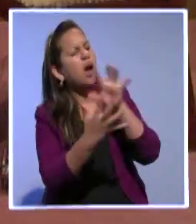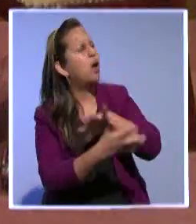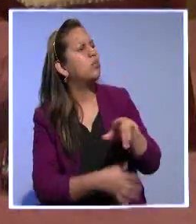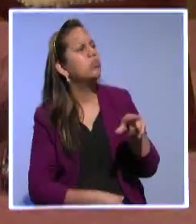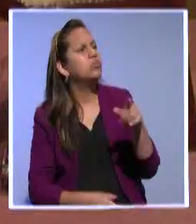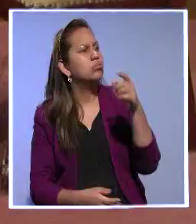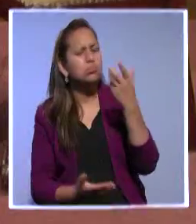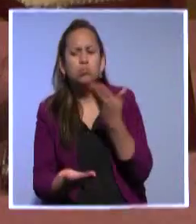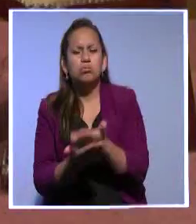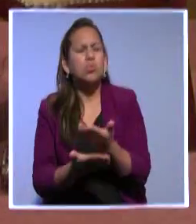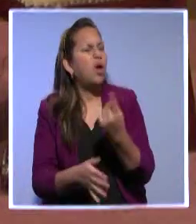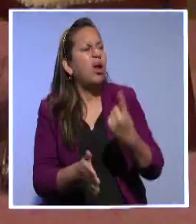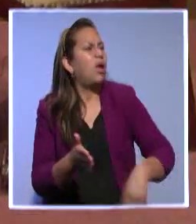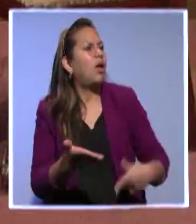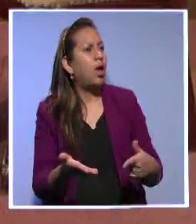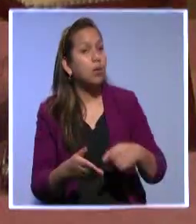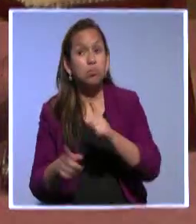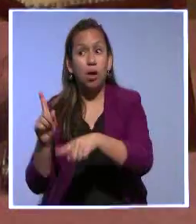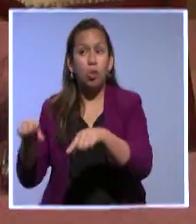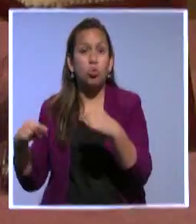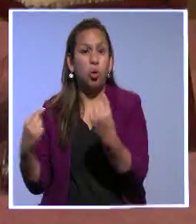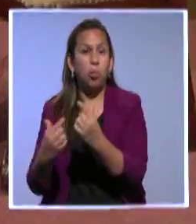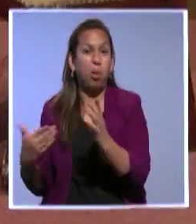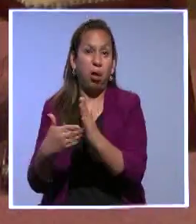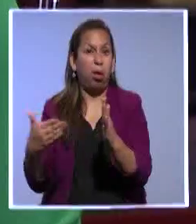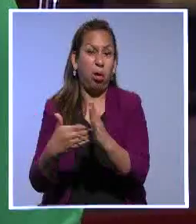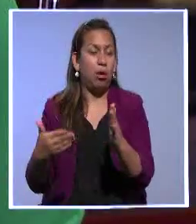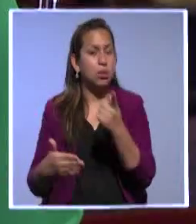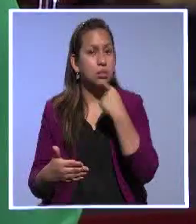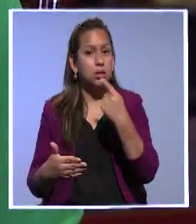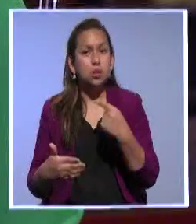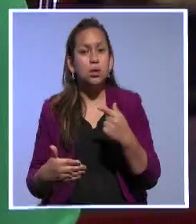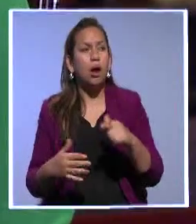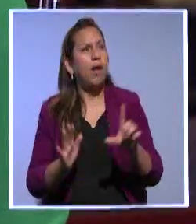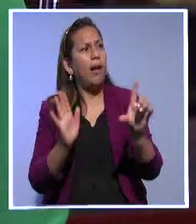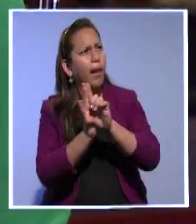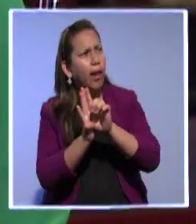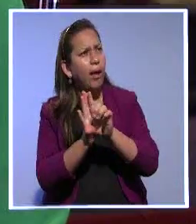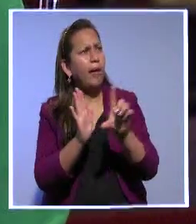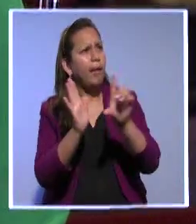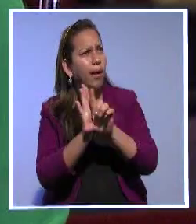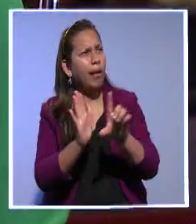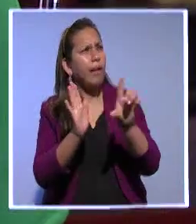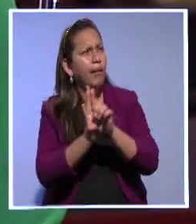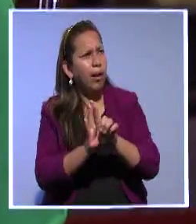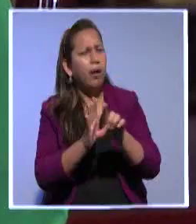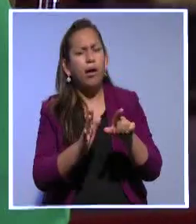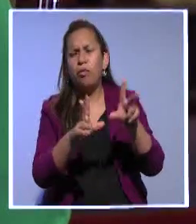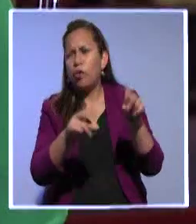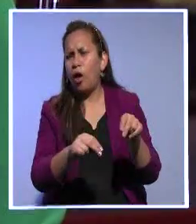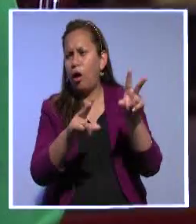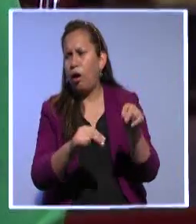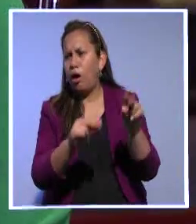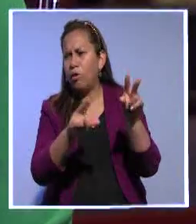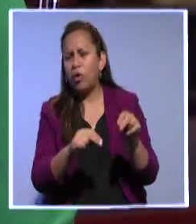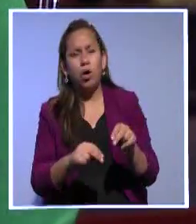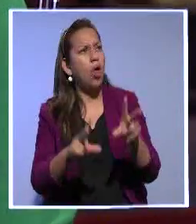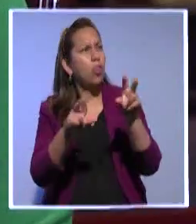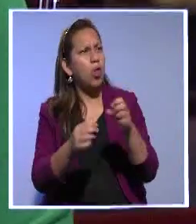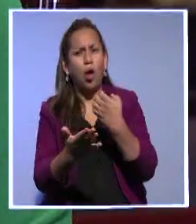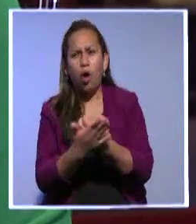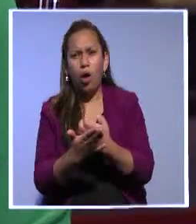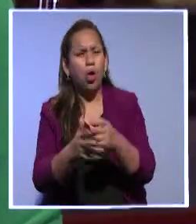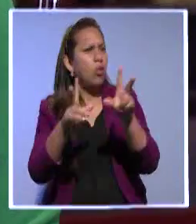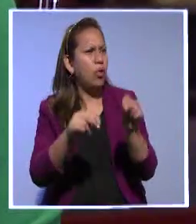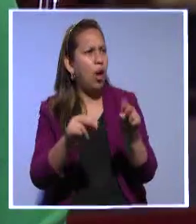que de parte de la oposición lo que se ha dicho es no, por ejemplo, a las leyes implementadas desde este gobierno, no a las políticas económicas, no a